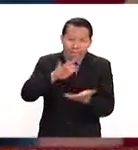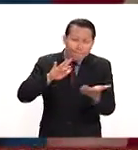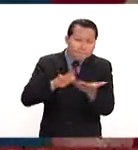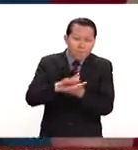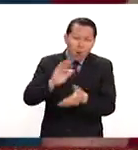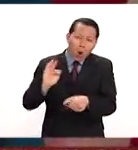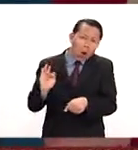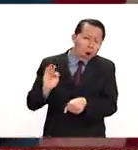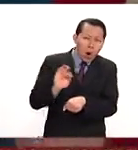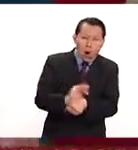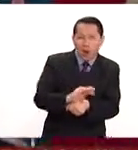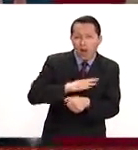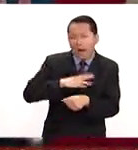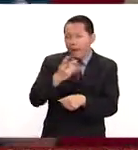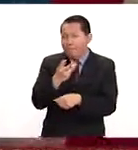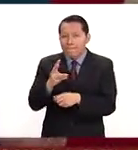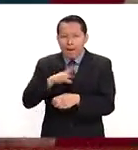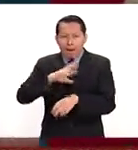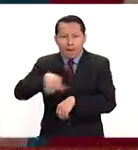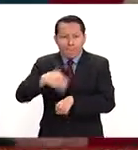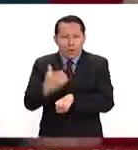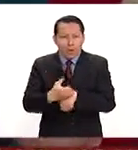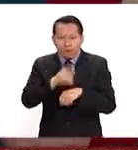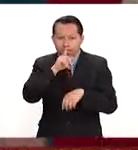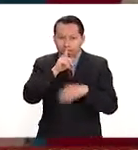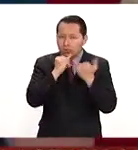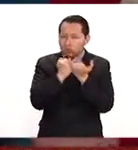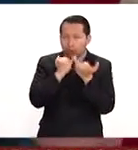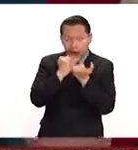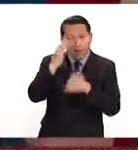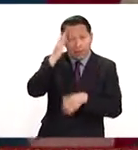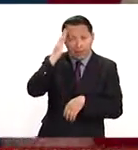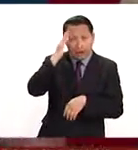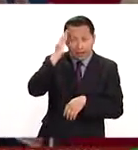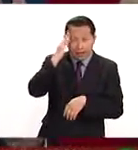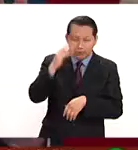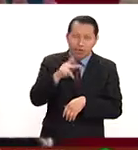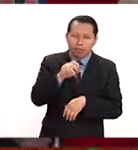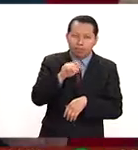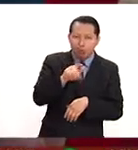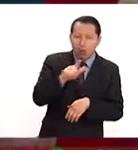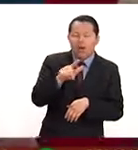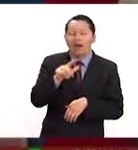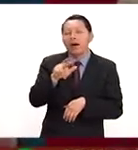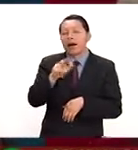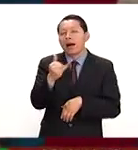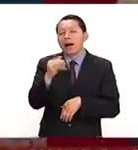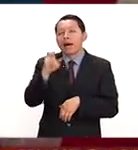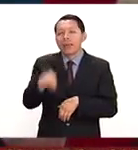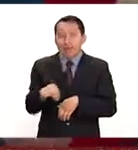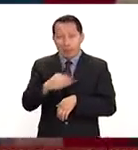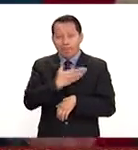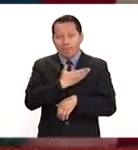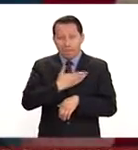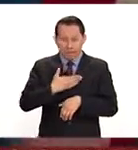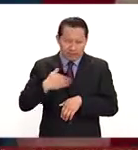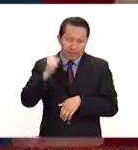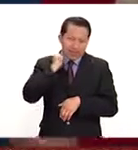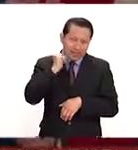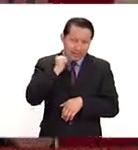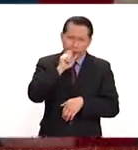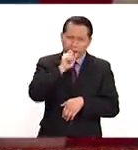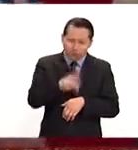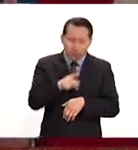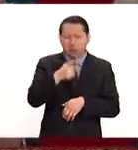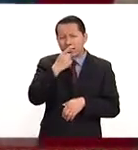parte de algunos miembros de la mayoría republicana, y especialmente del liderazgo republicano, de Paul Ryan, el presidente de la Cámara, de lanzarse en lo que él ha dicho, que